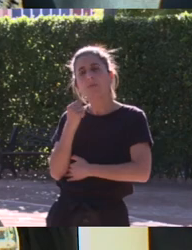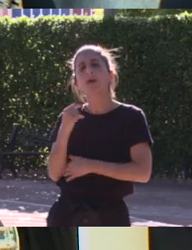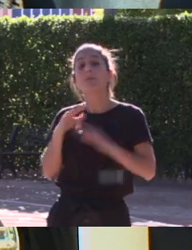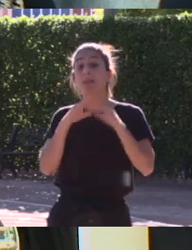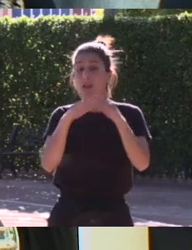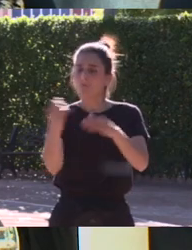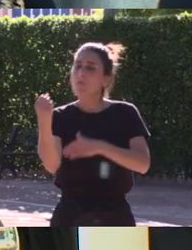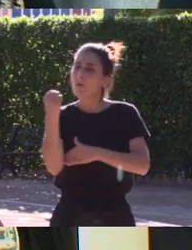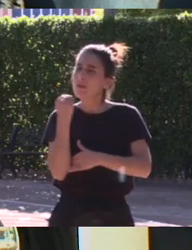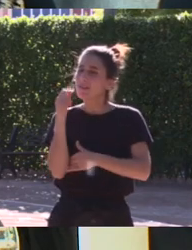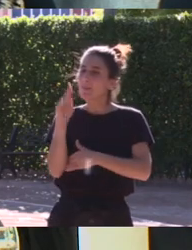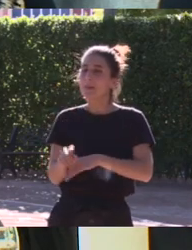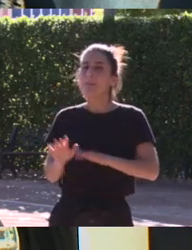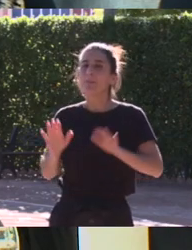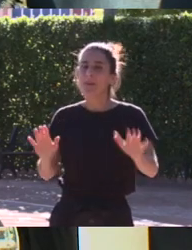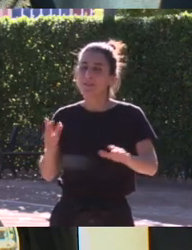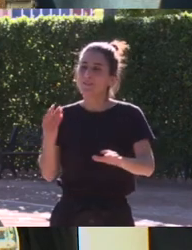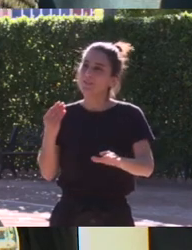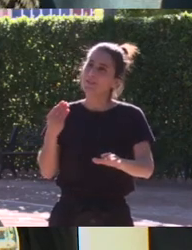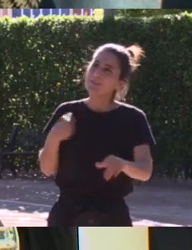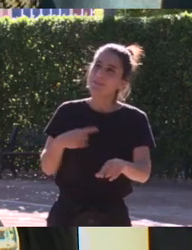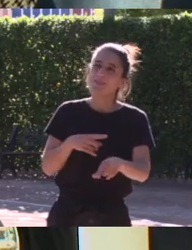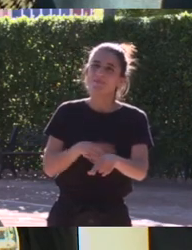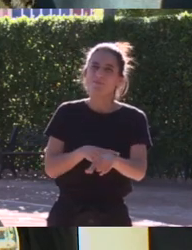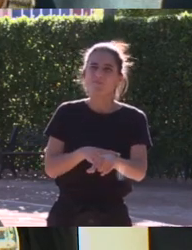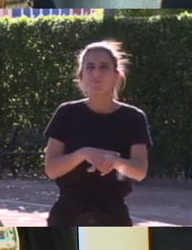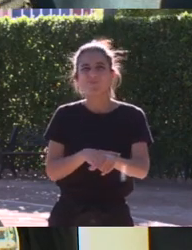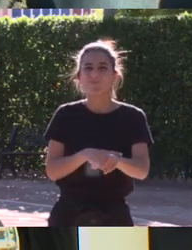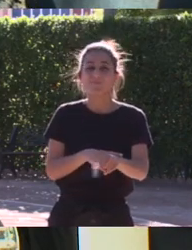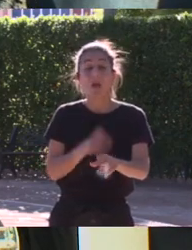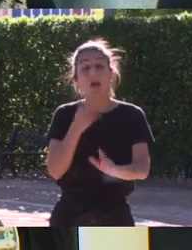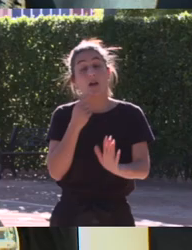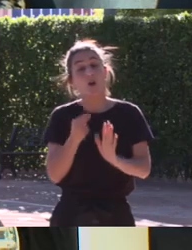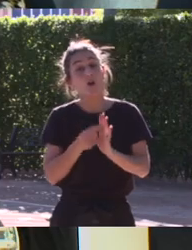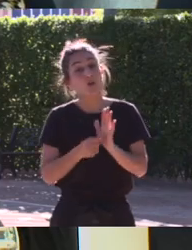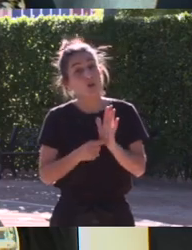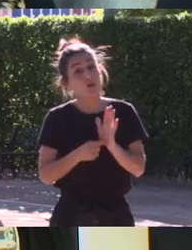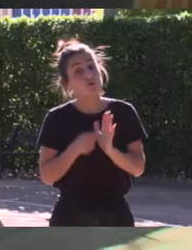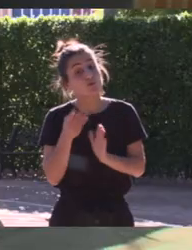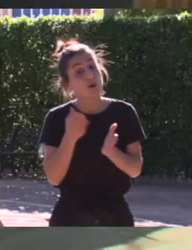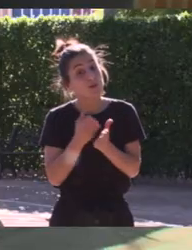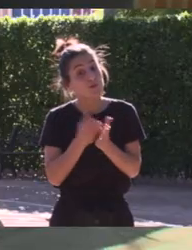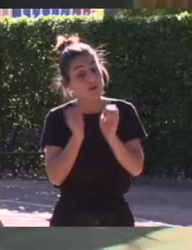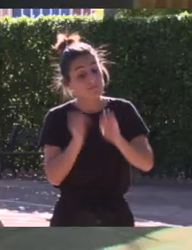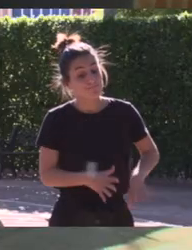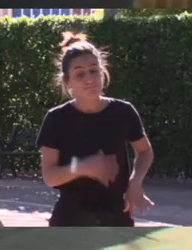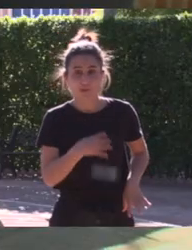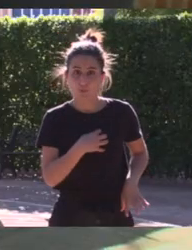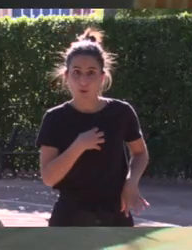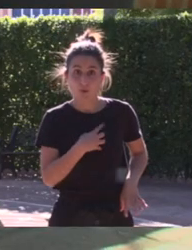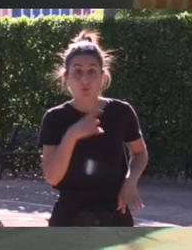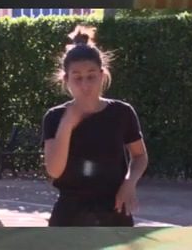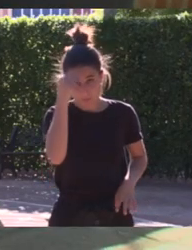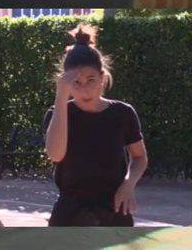pero al mismo tiempo me decían hay una condición no puedes dejar de estudiar tienes que seguir